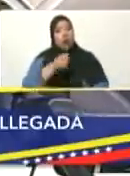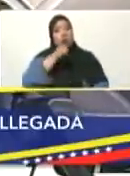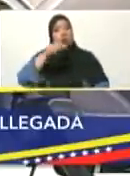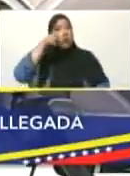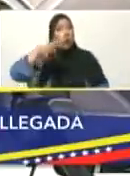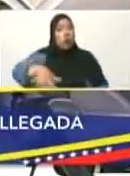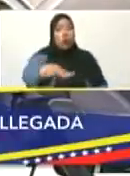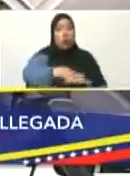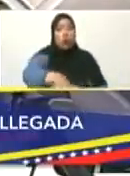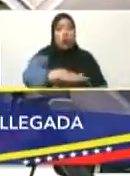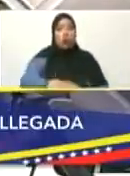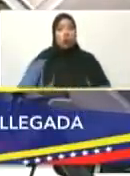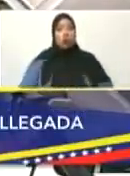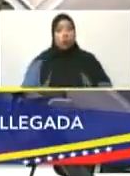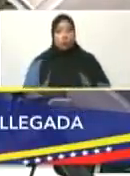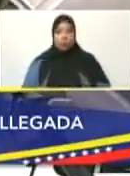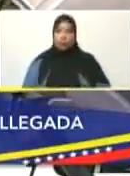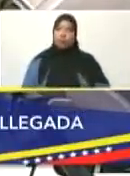coronel Pereira.